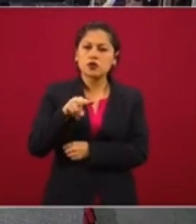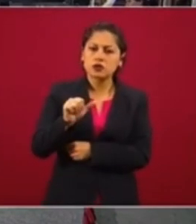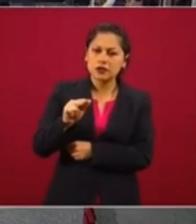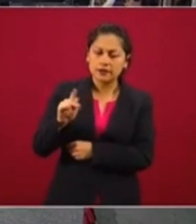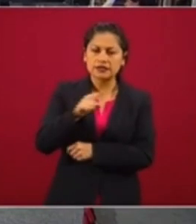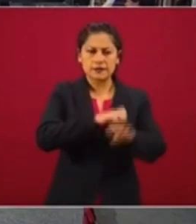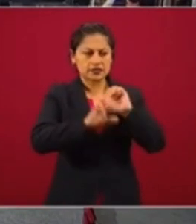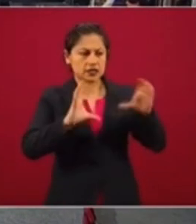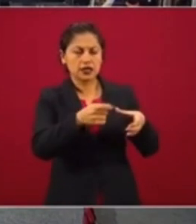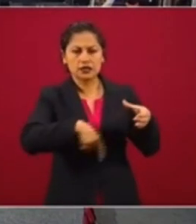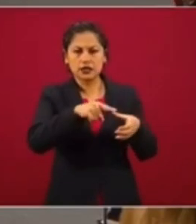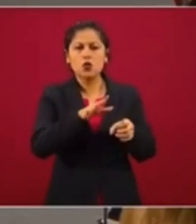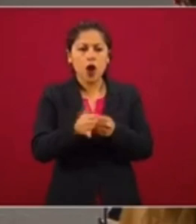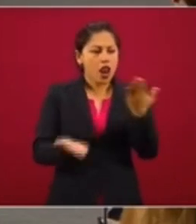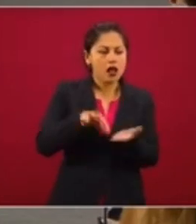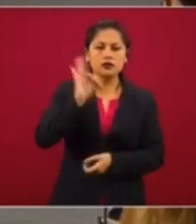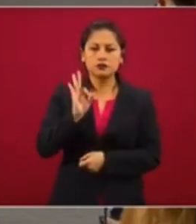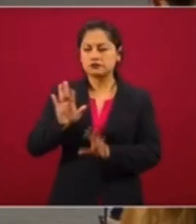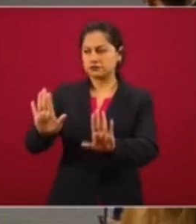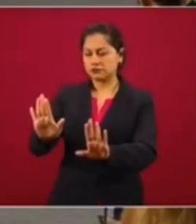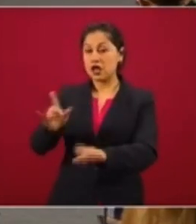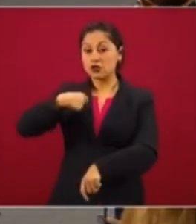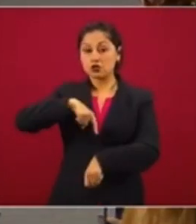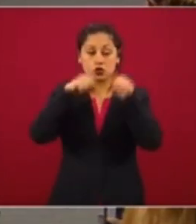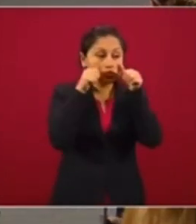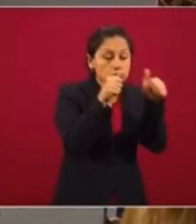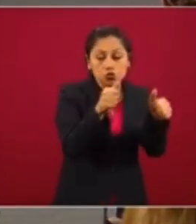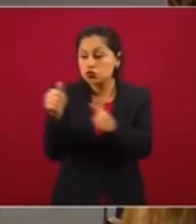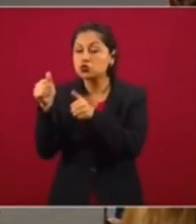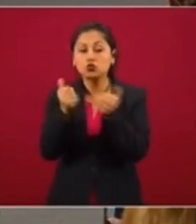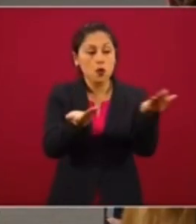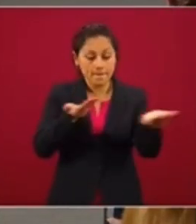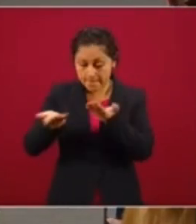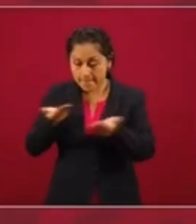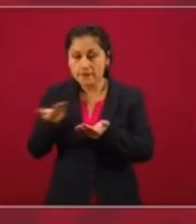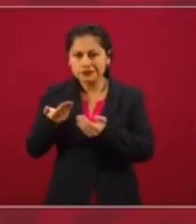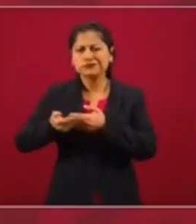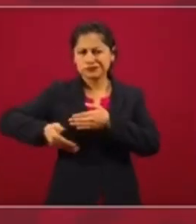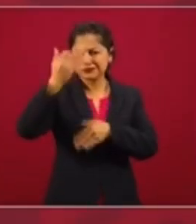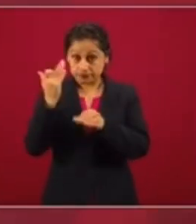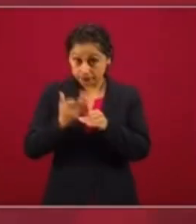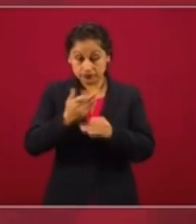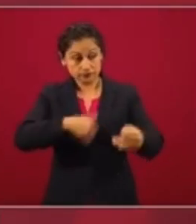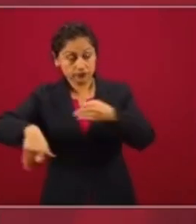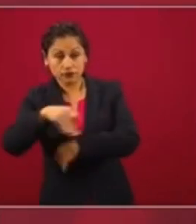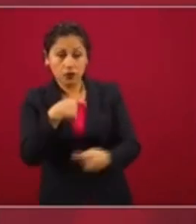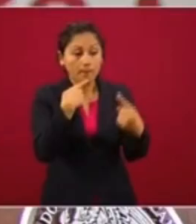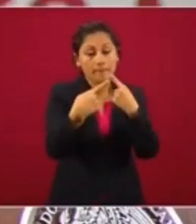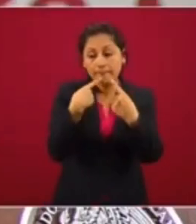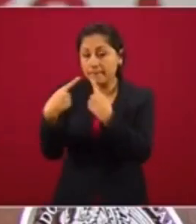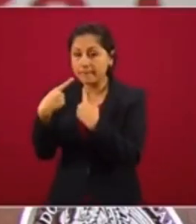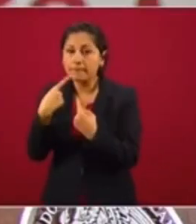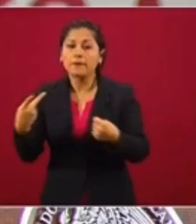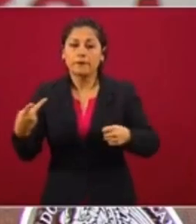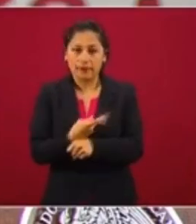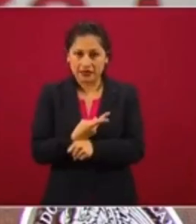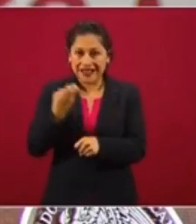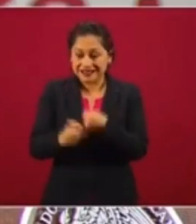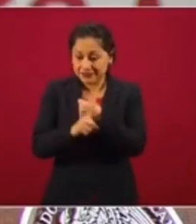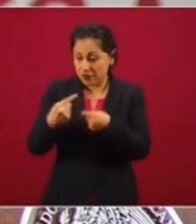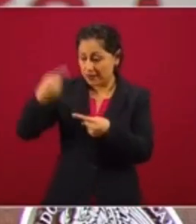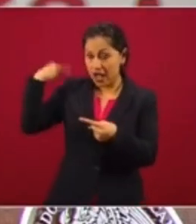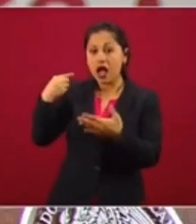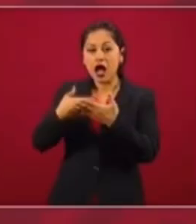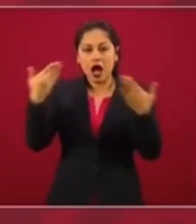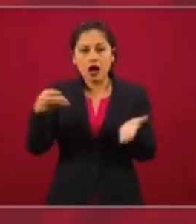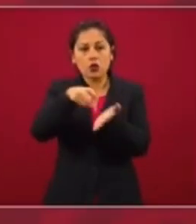que escuchar a todos. Y hay tiempo. Eso no lo podemos hacer ahora. Sí hay que hacerlo. Anderezar ese entuerto, corregir ese